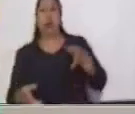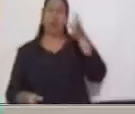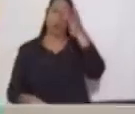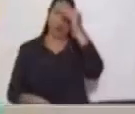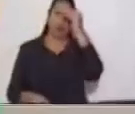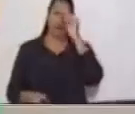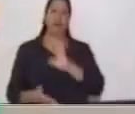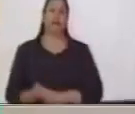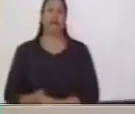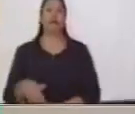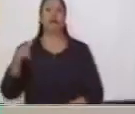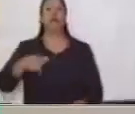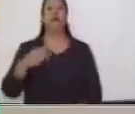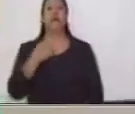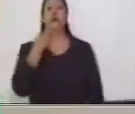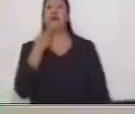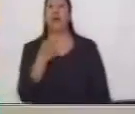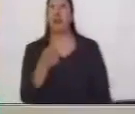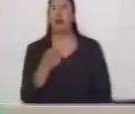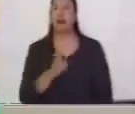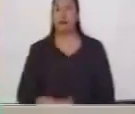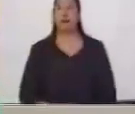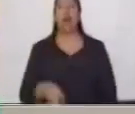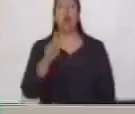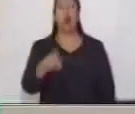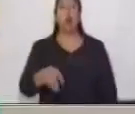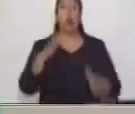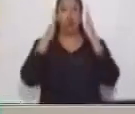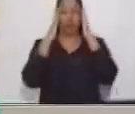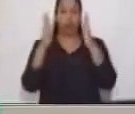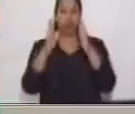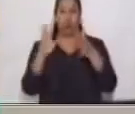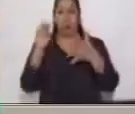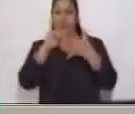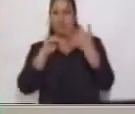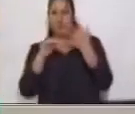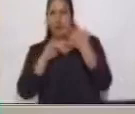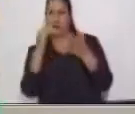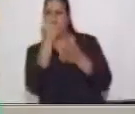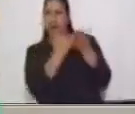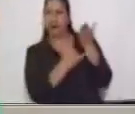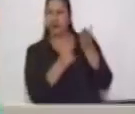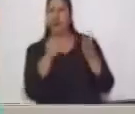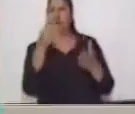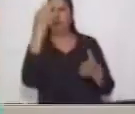Al escuchar la palabra recursos gráficos, ¿Qué sabes? ¿De qué cree que vamos a hablar?